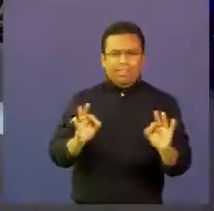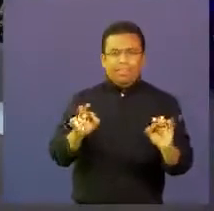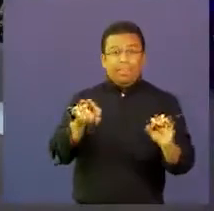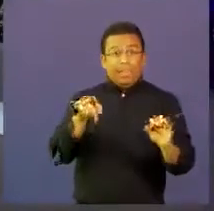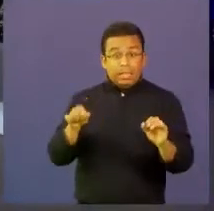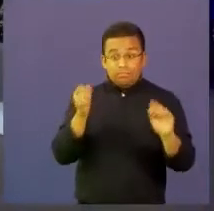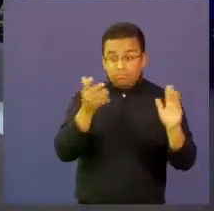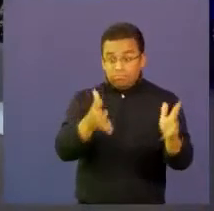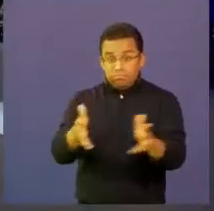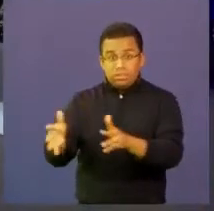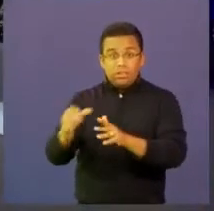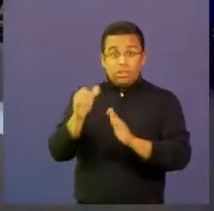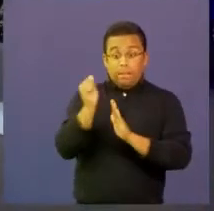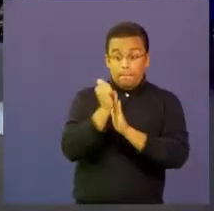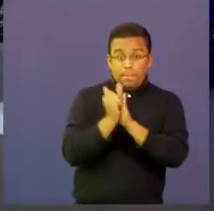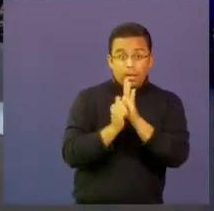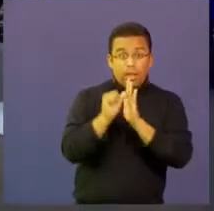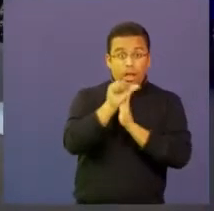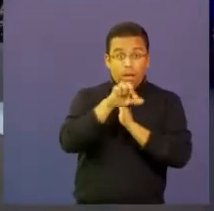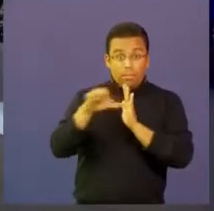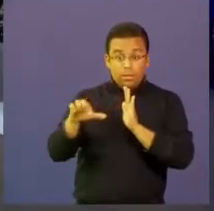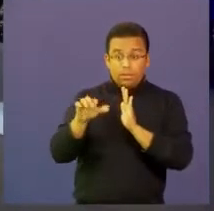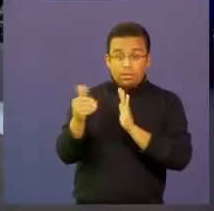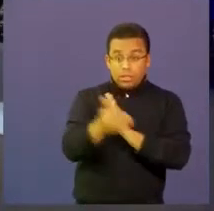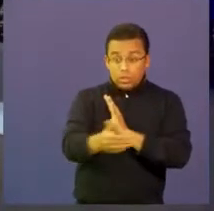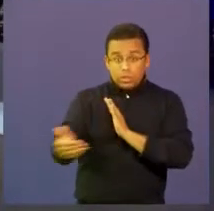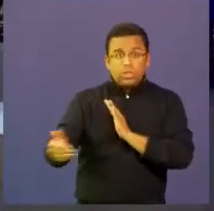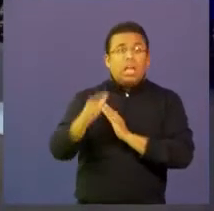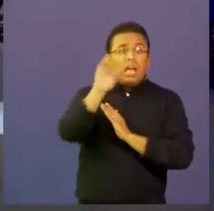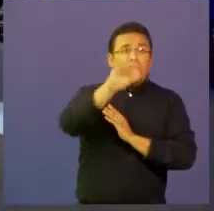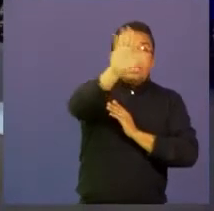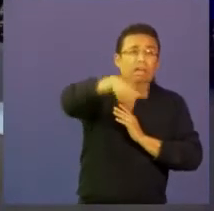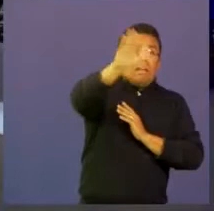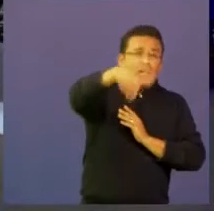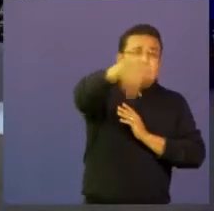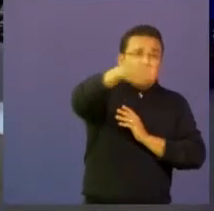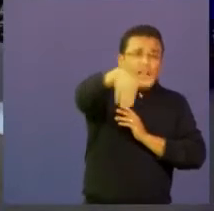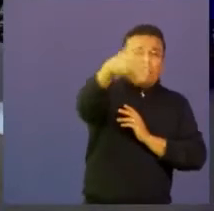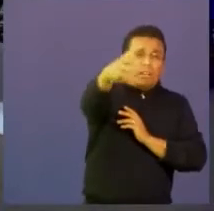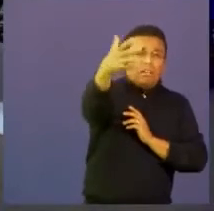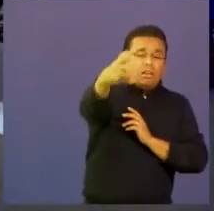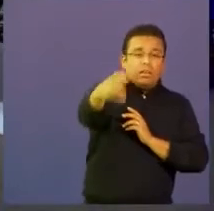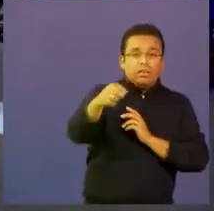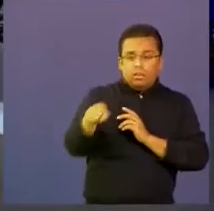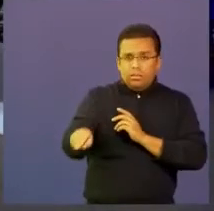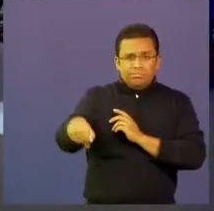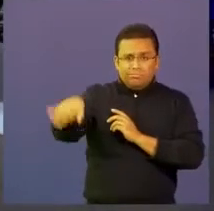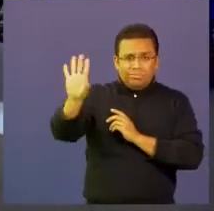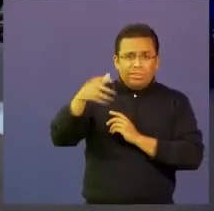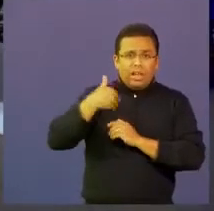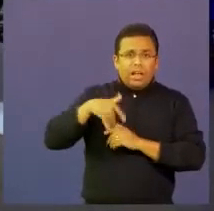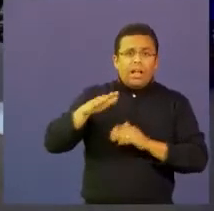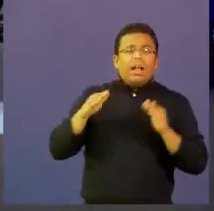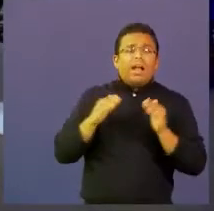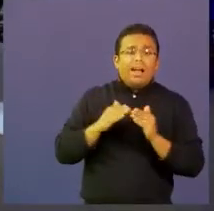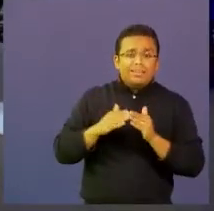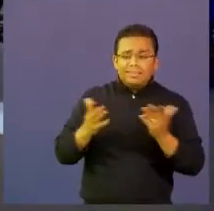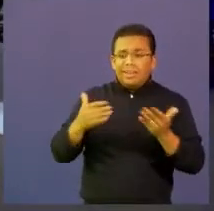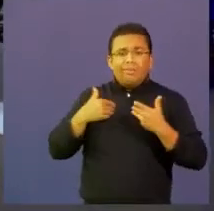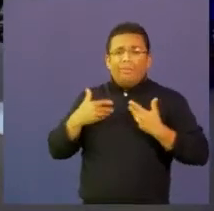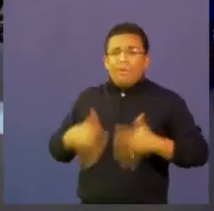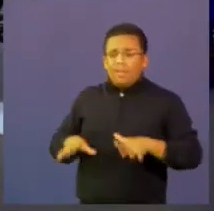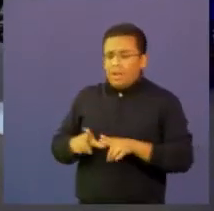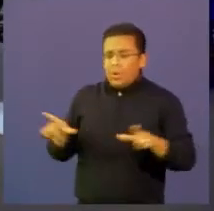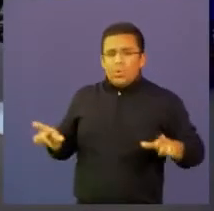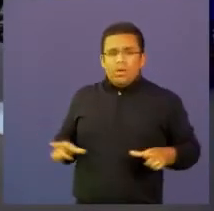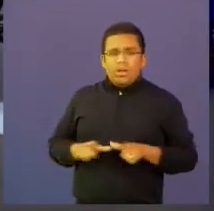el software que los niños van a pedir lo juegan en su casa desde cualquier lugar tienen la posibilidad